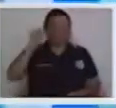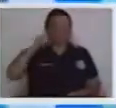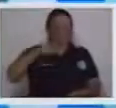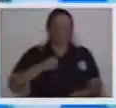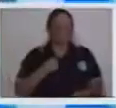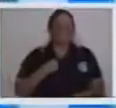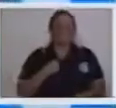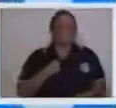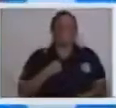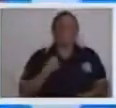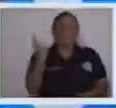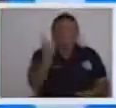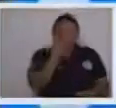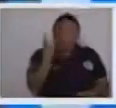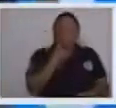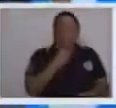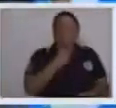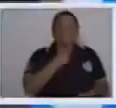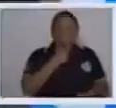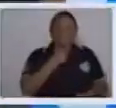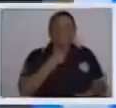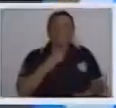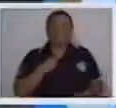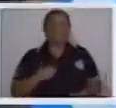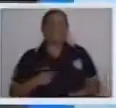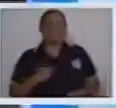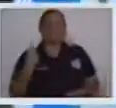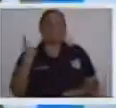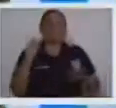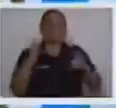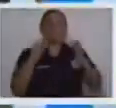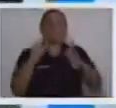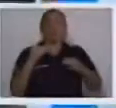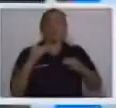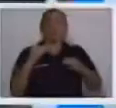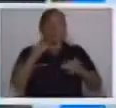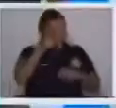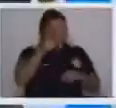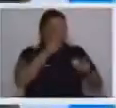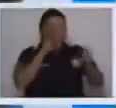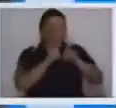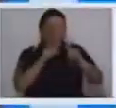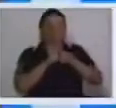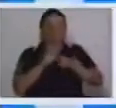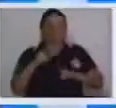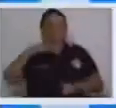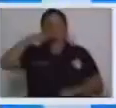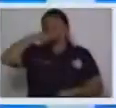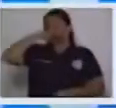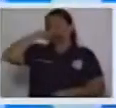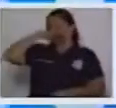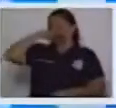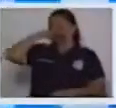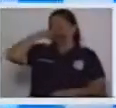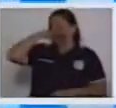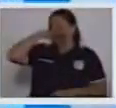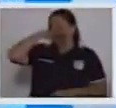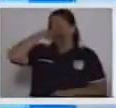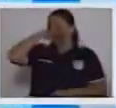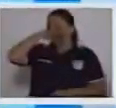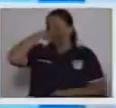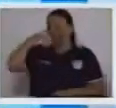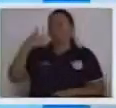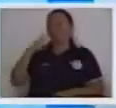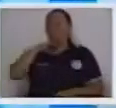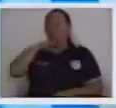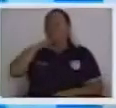A mí no me sale mucho. Creo que a todos nos va a salir esa onomatopeya. Pero, para el cerdito en lengua de señas es así. Muy Así, pongan